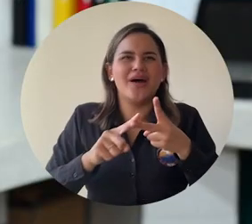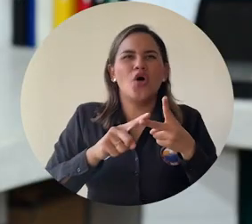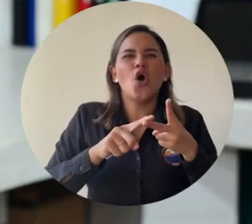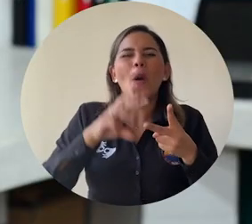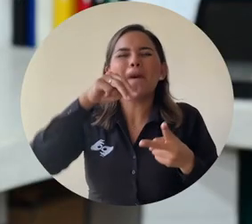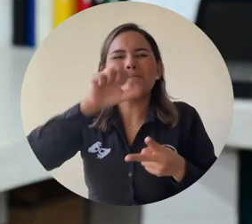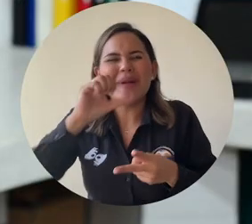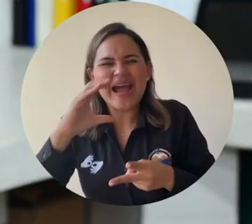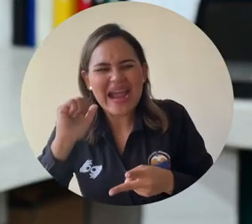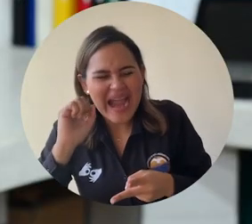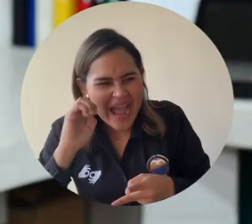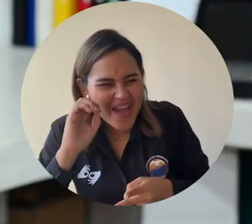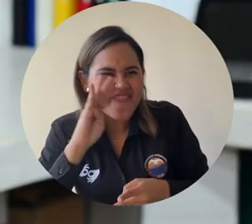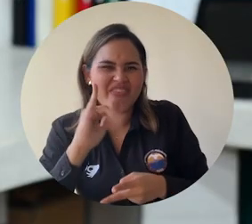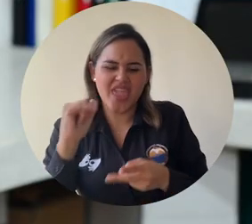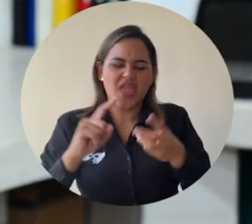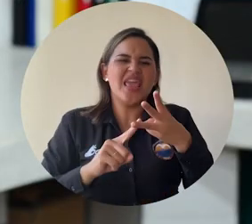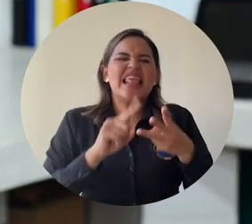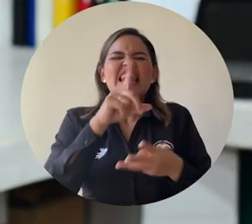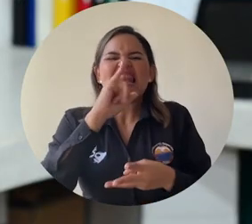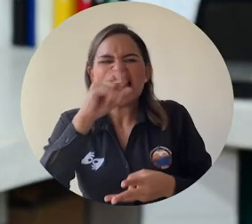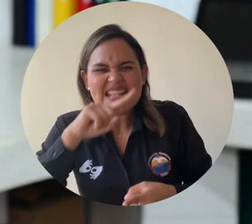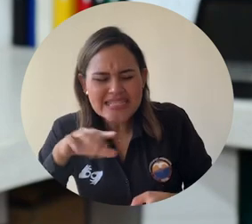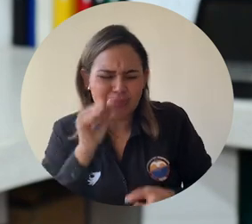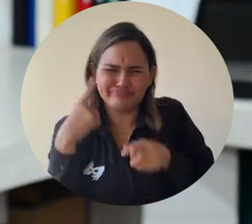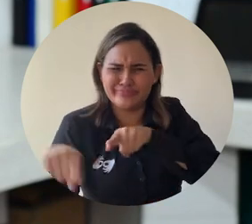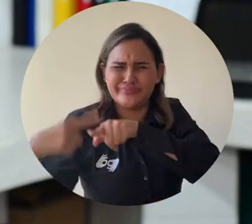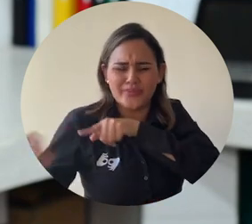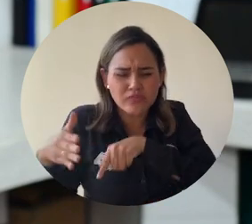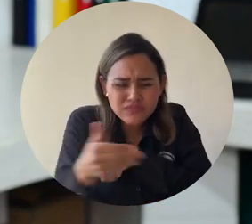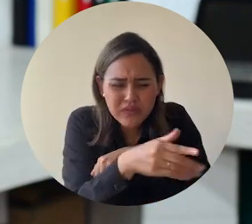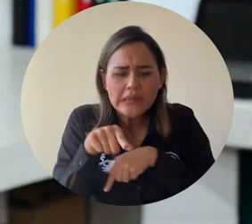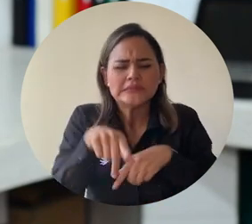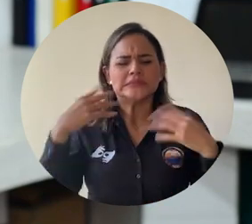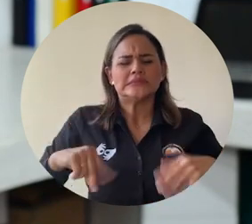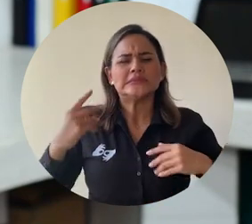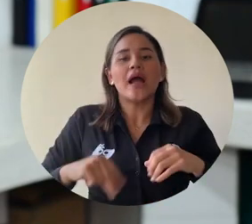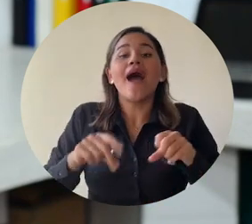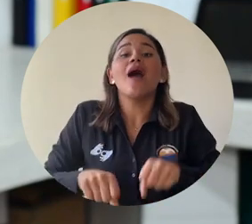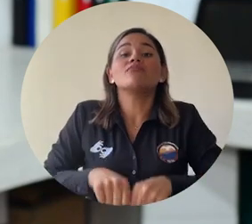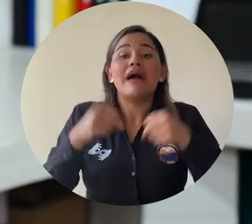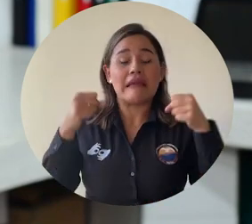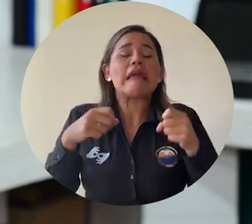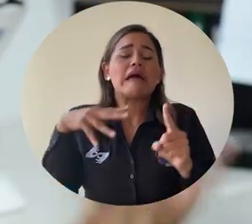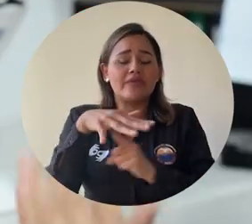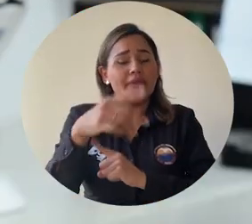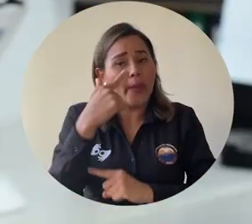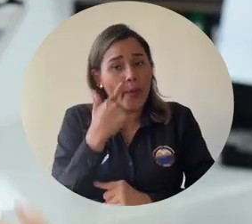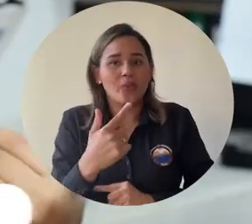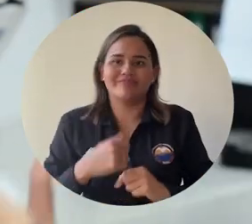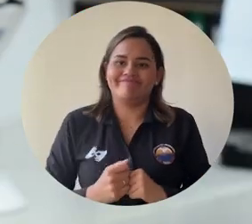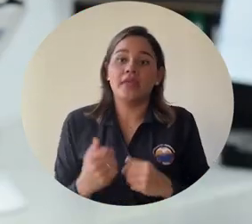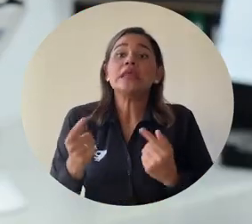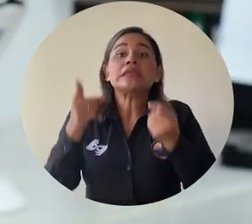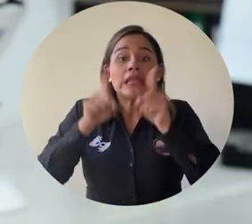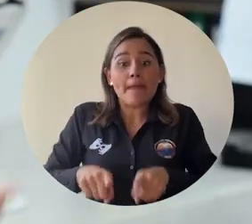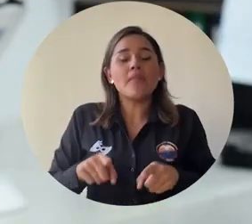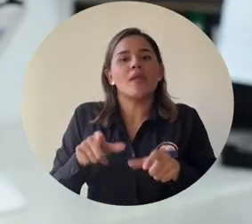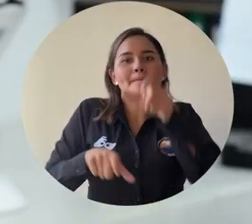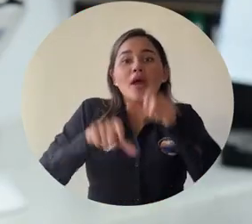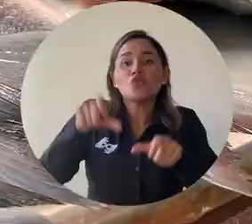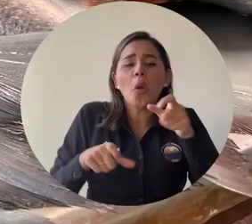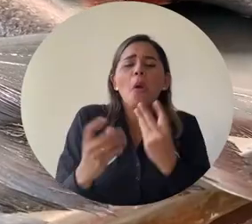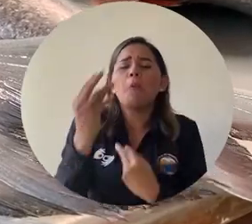mueve en la Ciénaga Grande de Santa Marta, por ende, digamos que es lo más, puede resaltar en importancia y además la gente de la comunidad